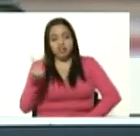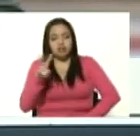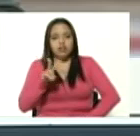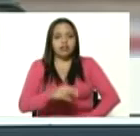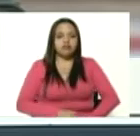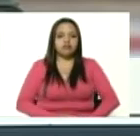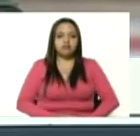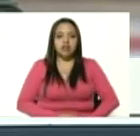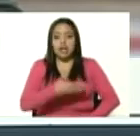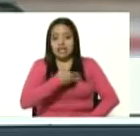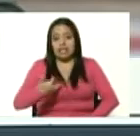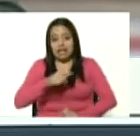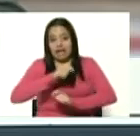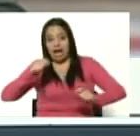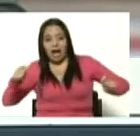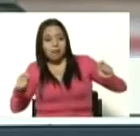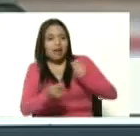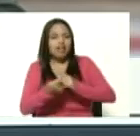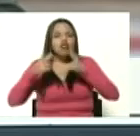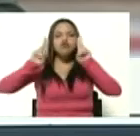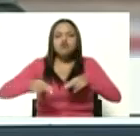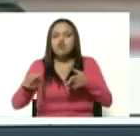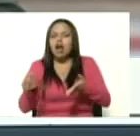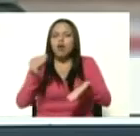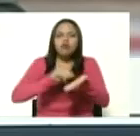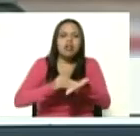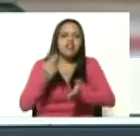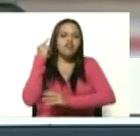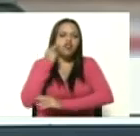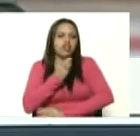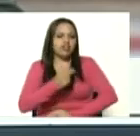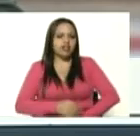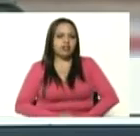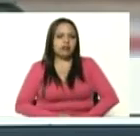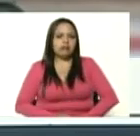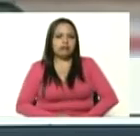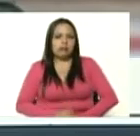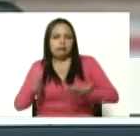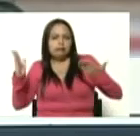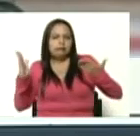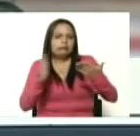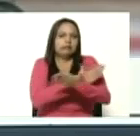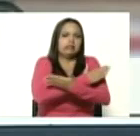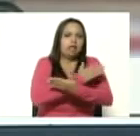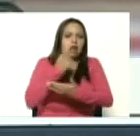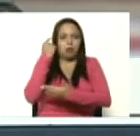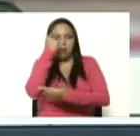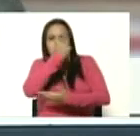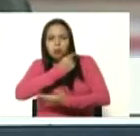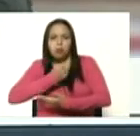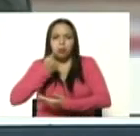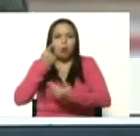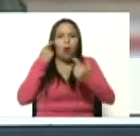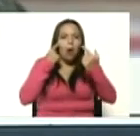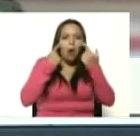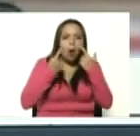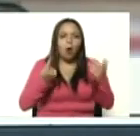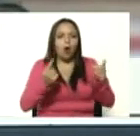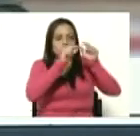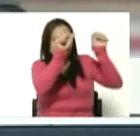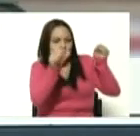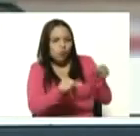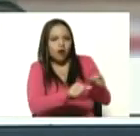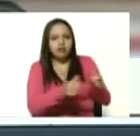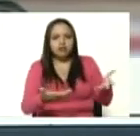pretendieron que la república no fuera más bolivariana eliminaron el rostro los ojos el cuadro de Bolívar del salón de